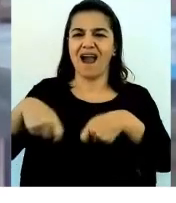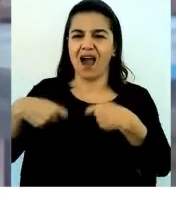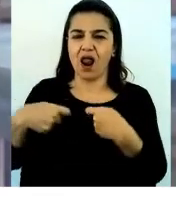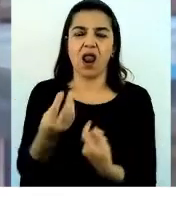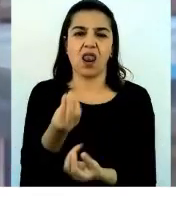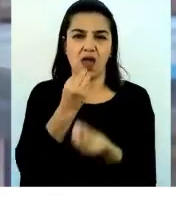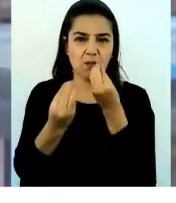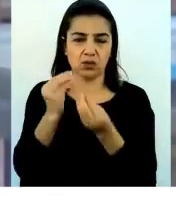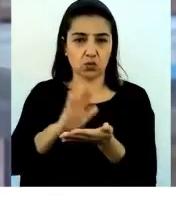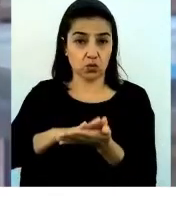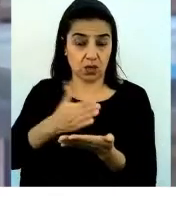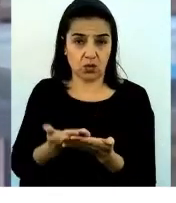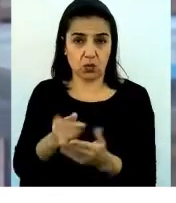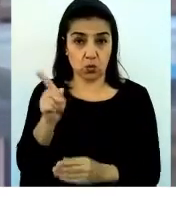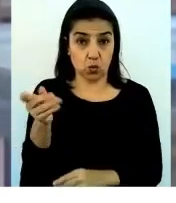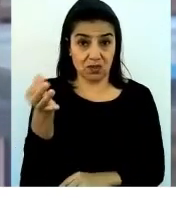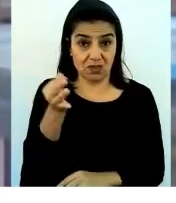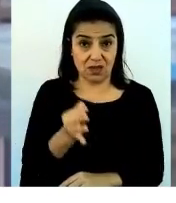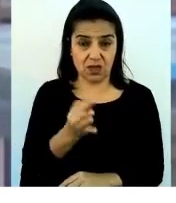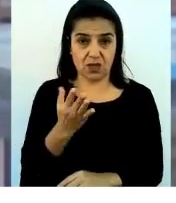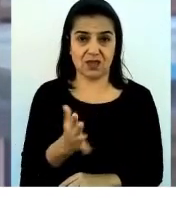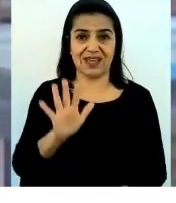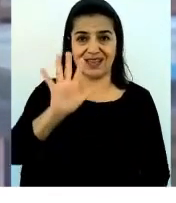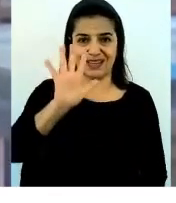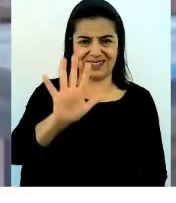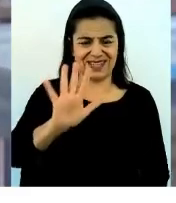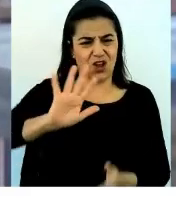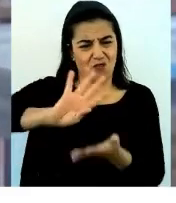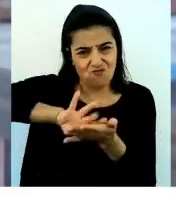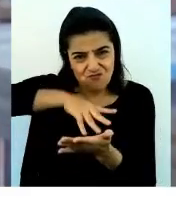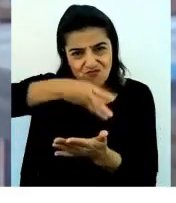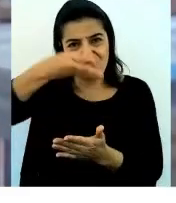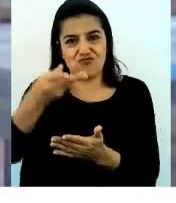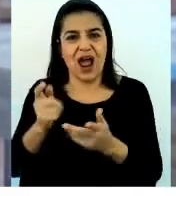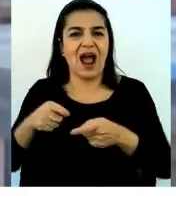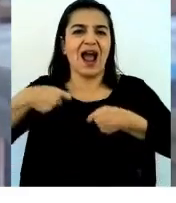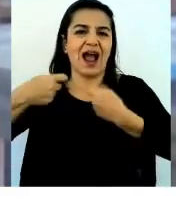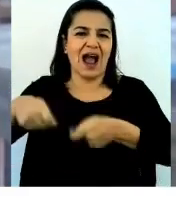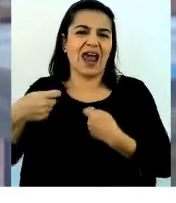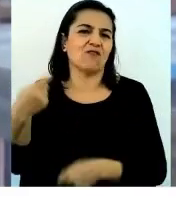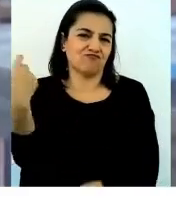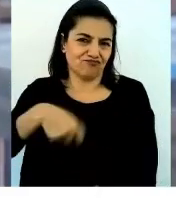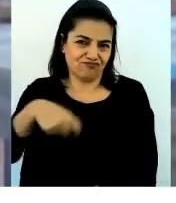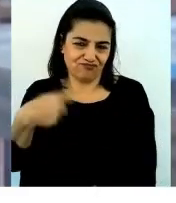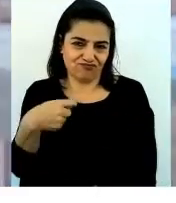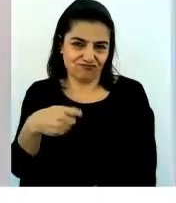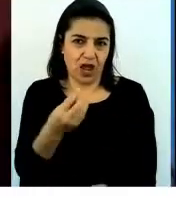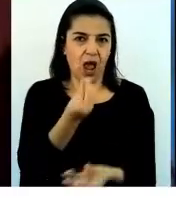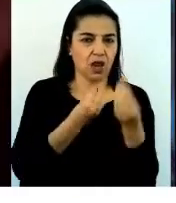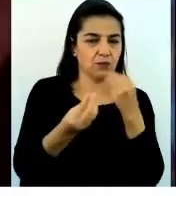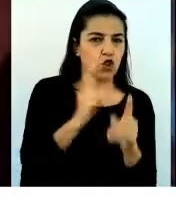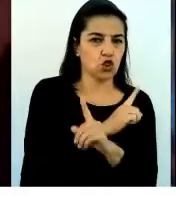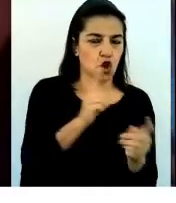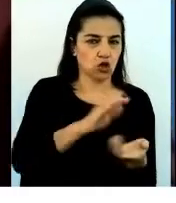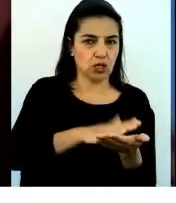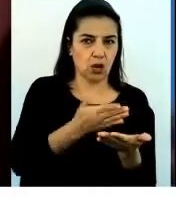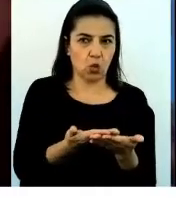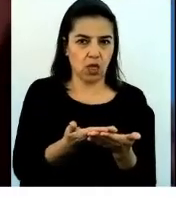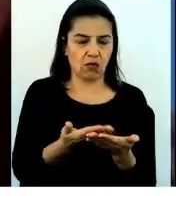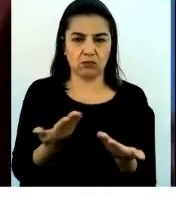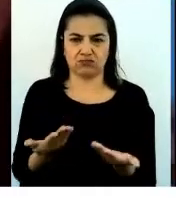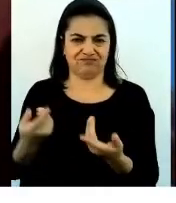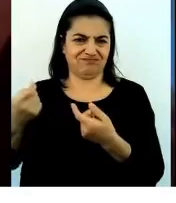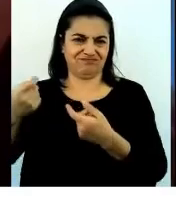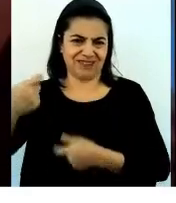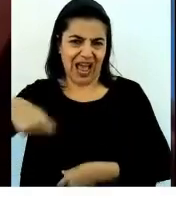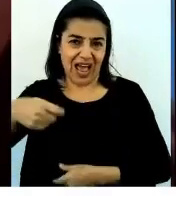Tú acabas de decirnos que es cinco veces más cara que la alimentación no saludable y que además hay